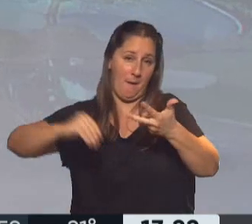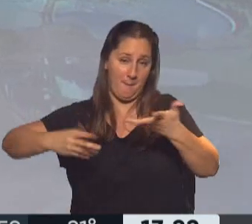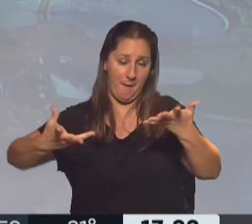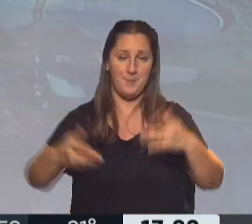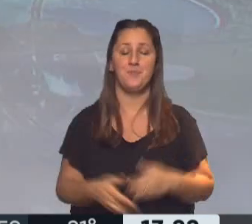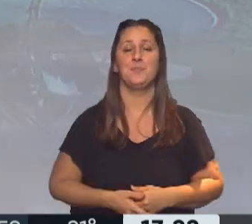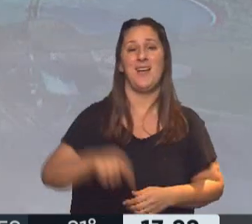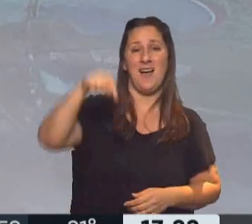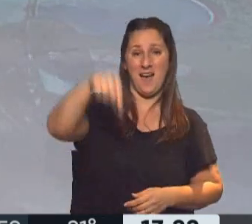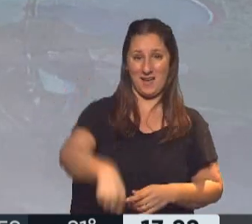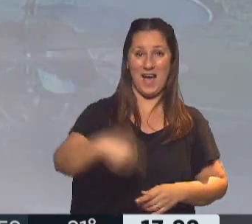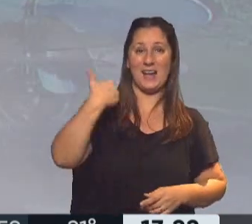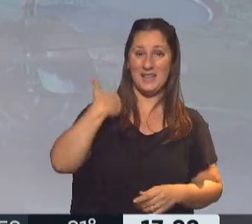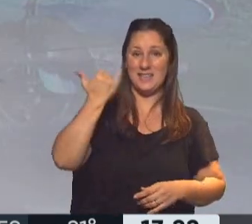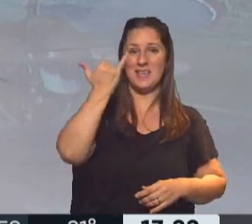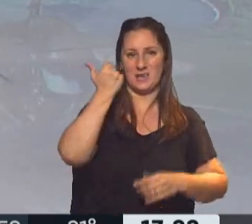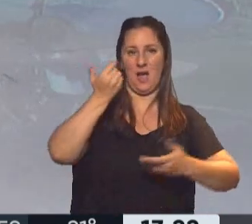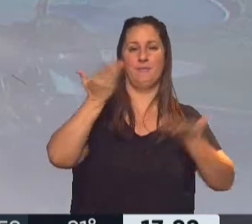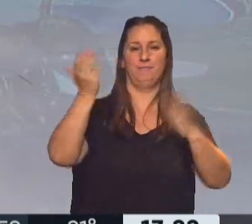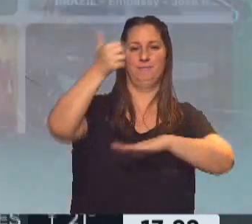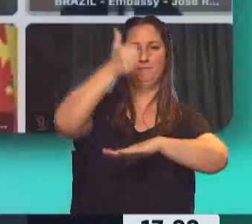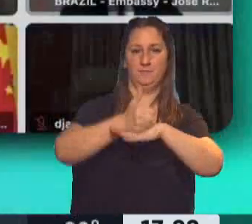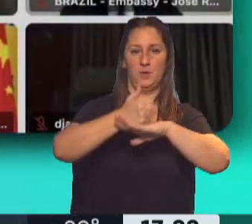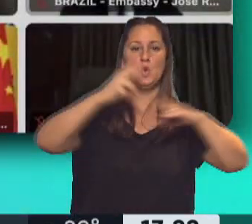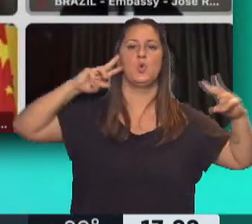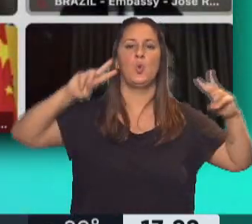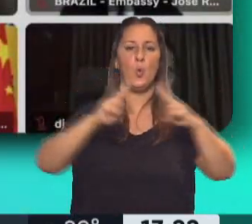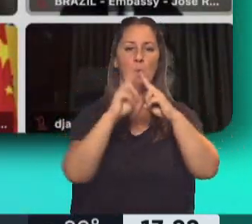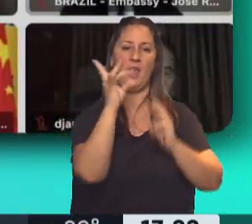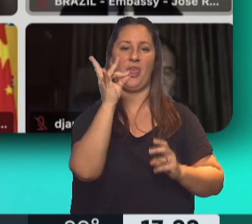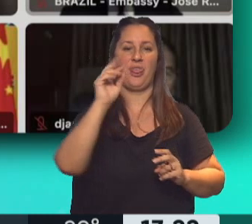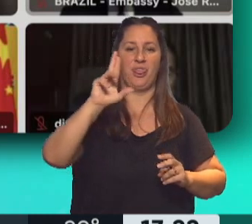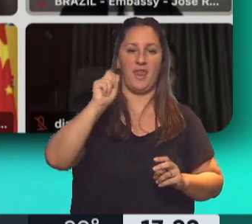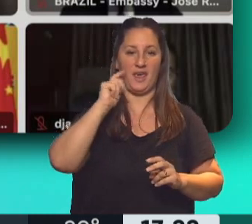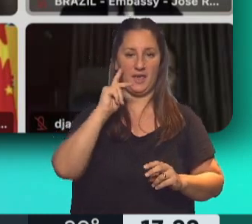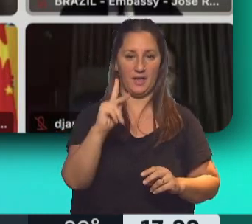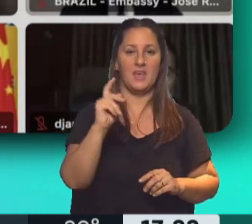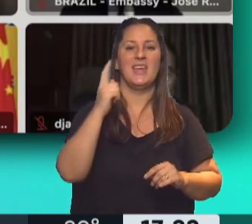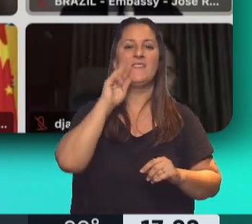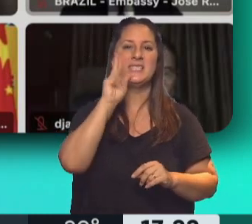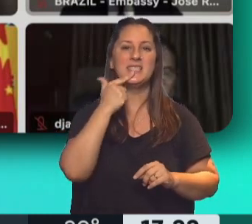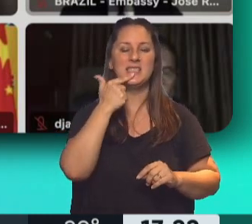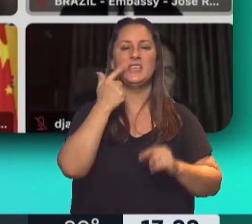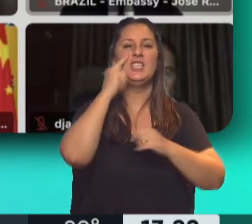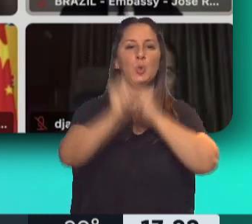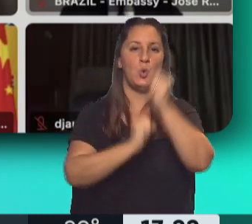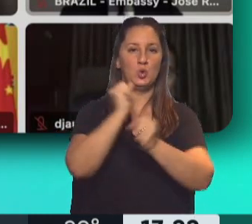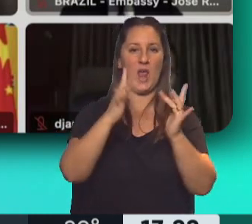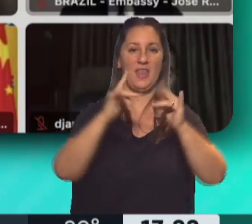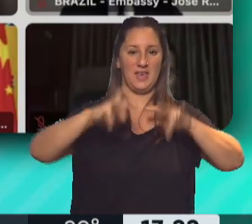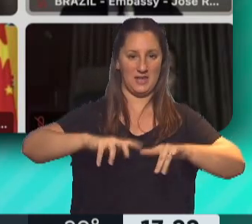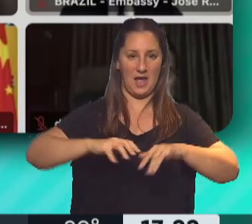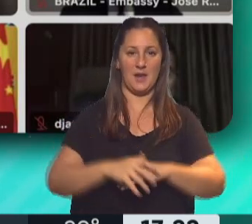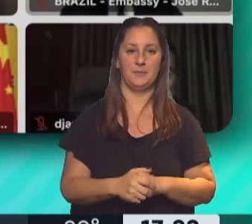Bien, la República Argentina presente en la cumbre de los BRICS sobre Internet e Industria Digital. Allí estuvo en este